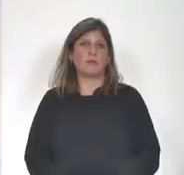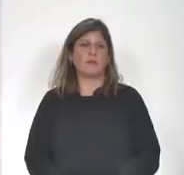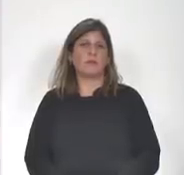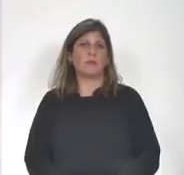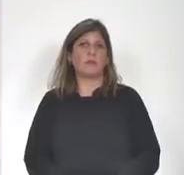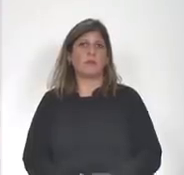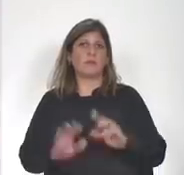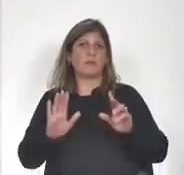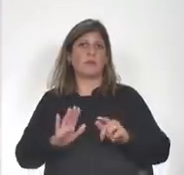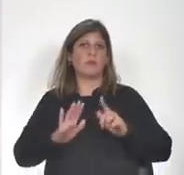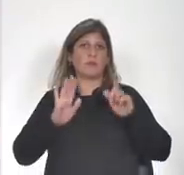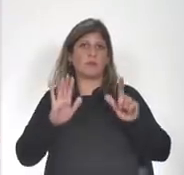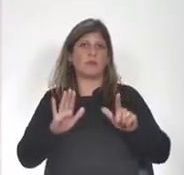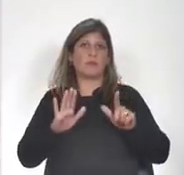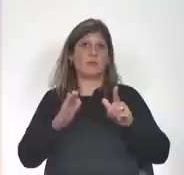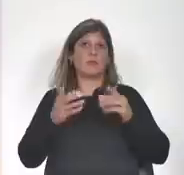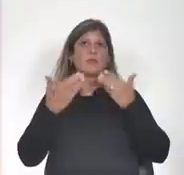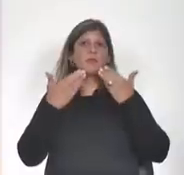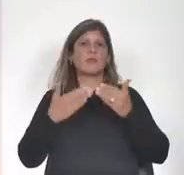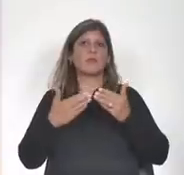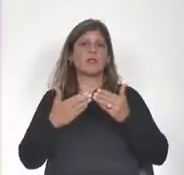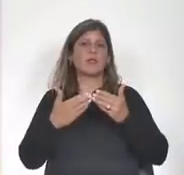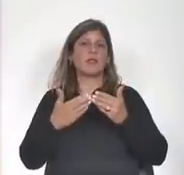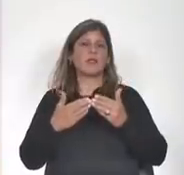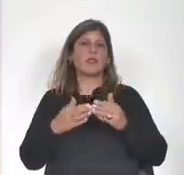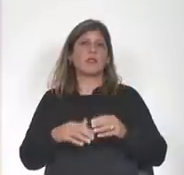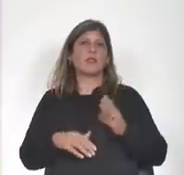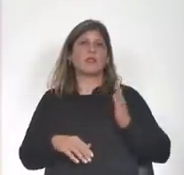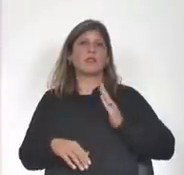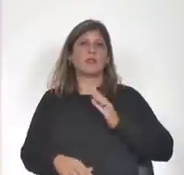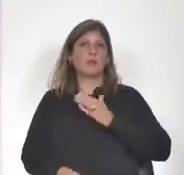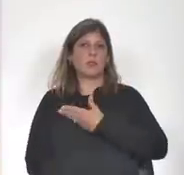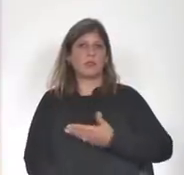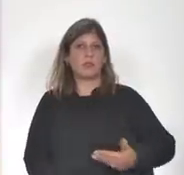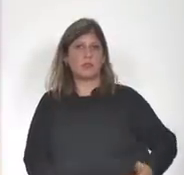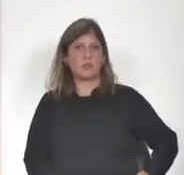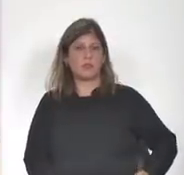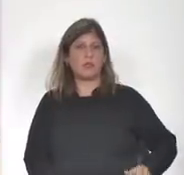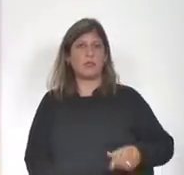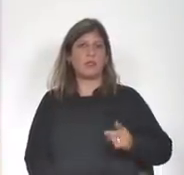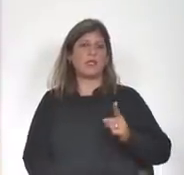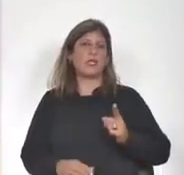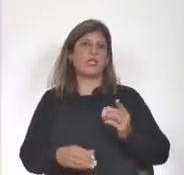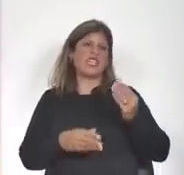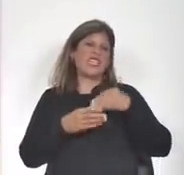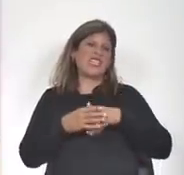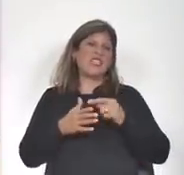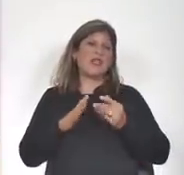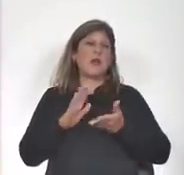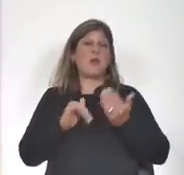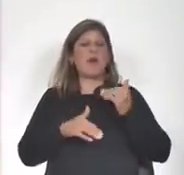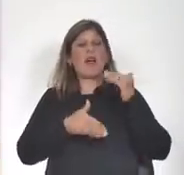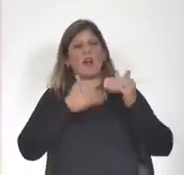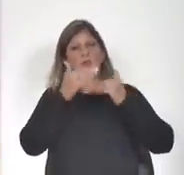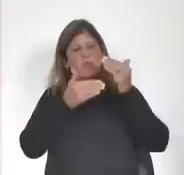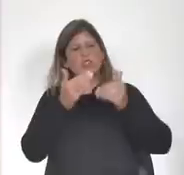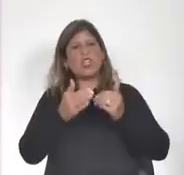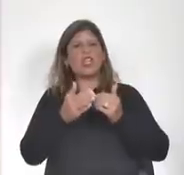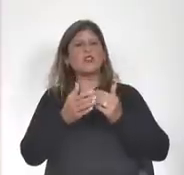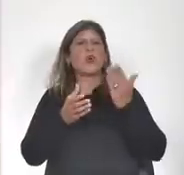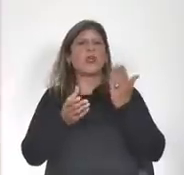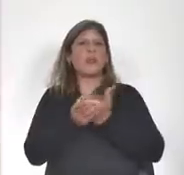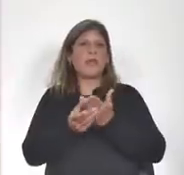la séptima pregunta señora presidenta tiene más que ver con el proceso con el expediente